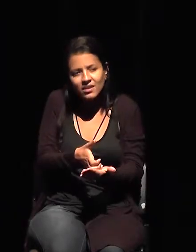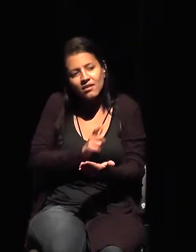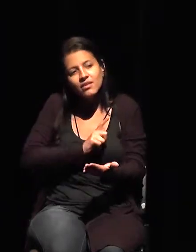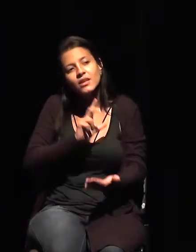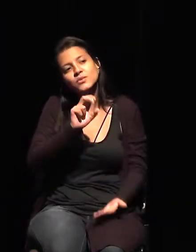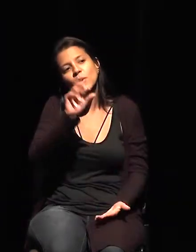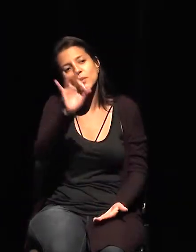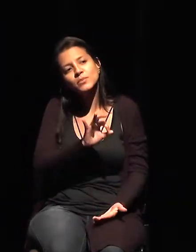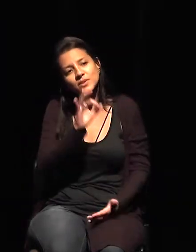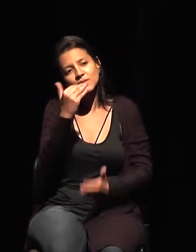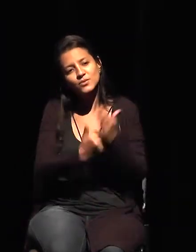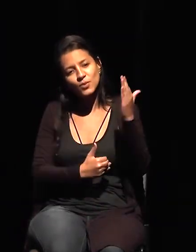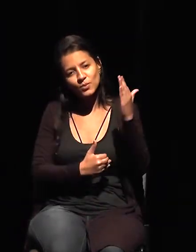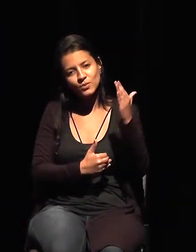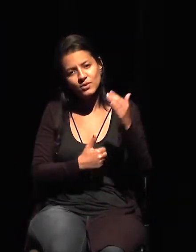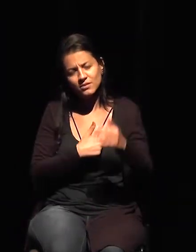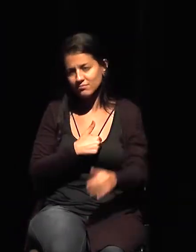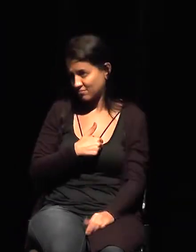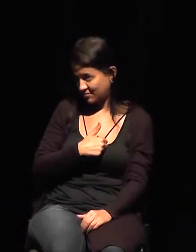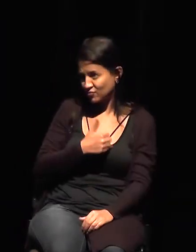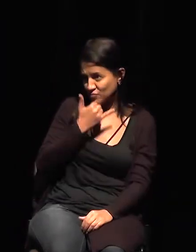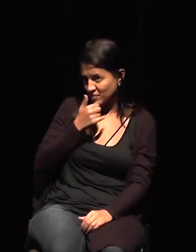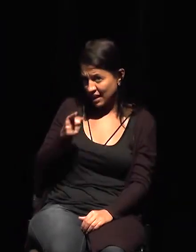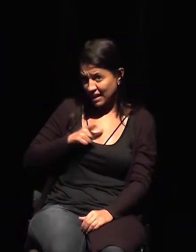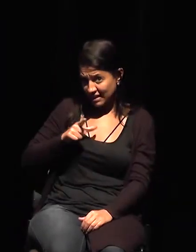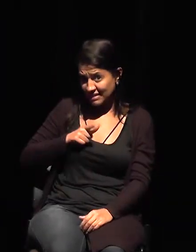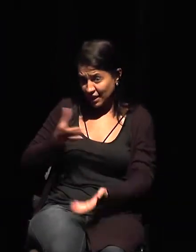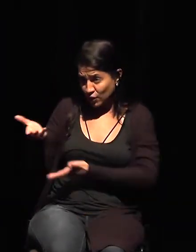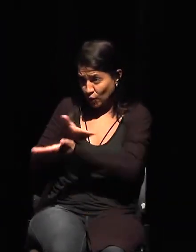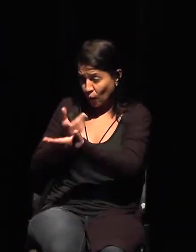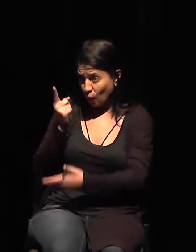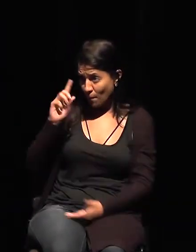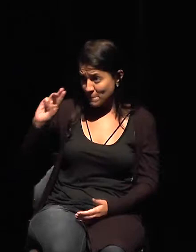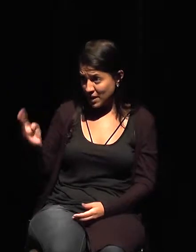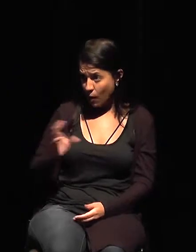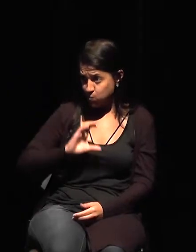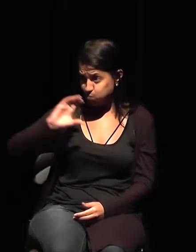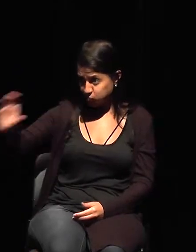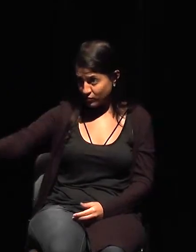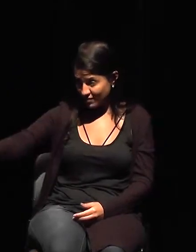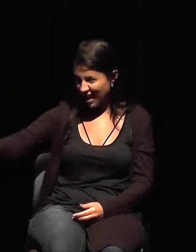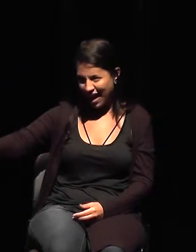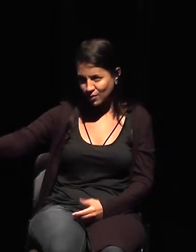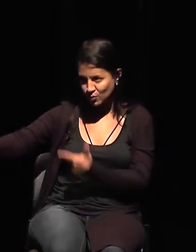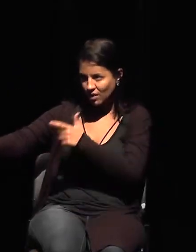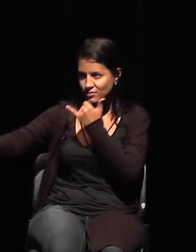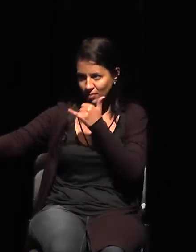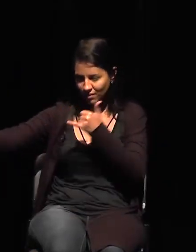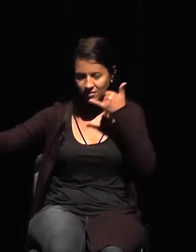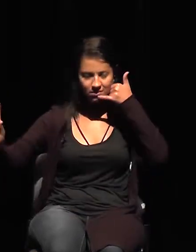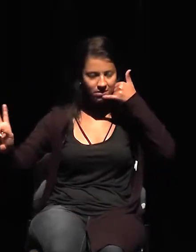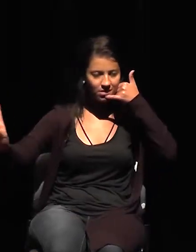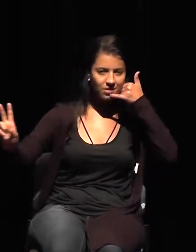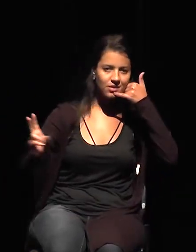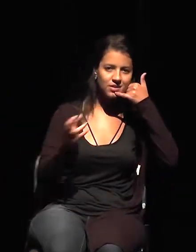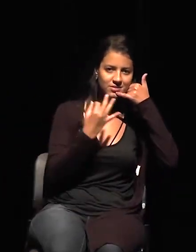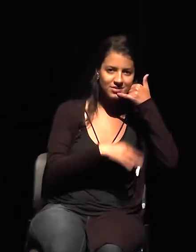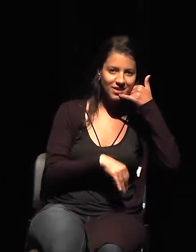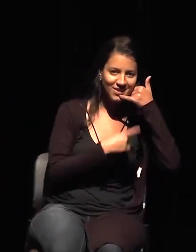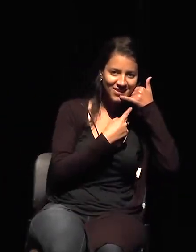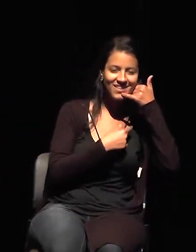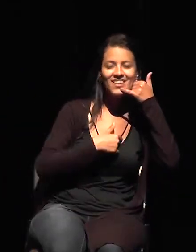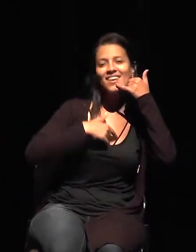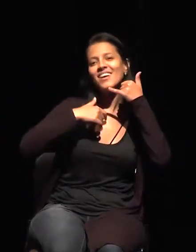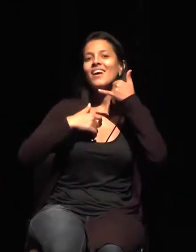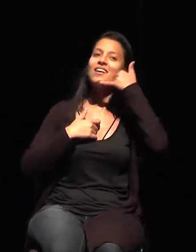tiene vuelto para un millón. De lo contrario, sigo con mi llamada. Llamo al abogado y digo, esa es la situación.